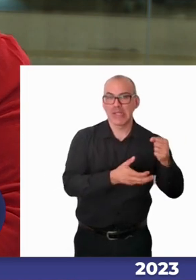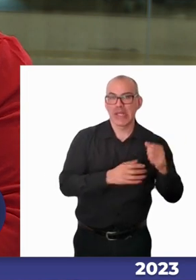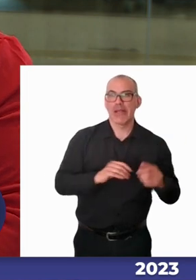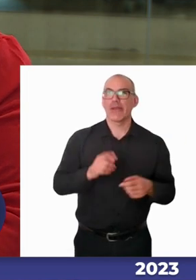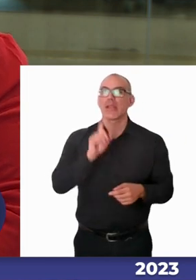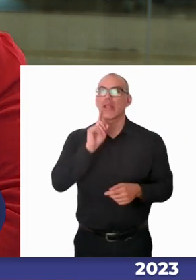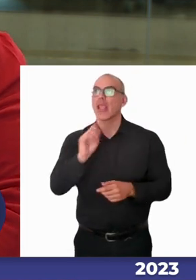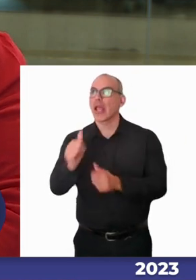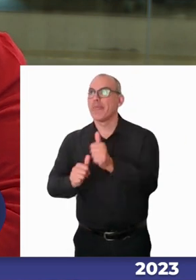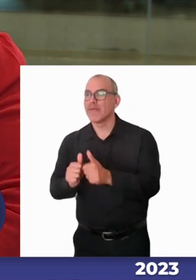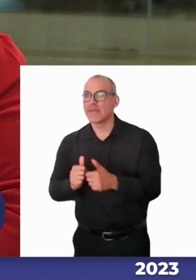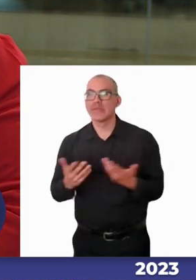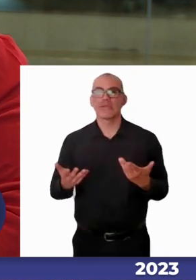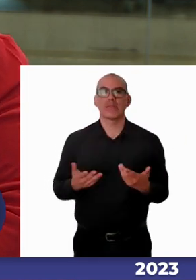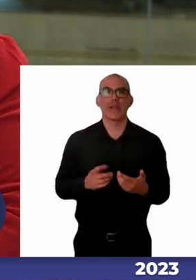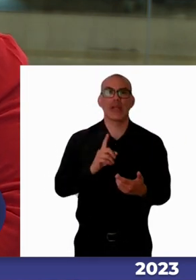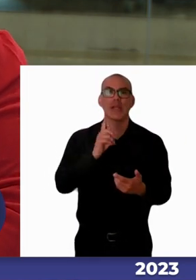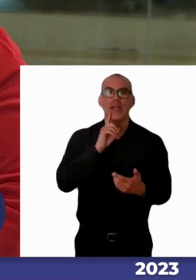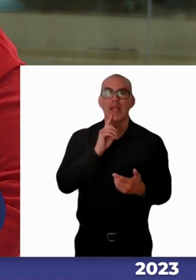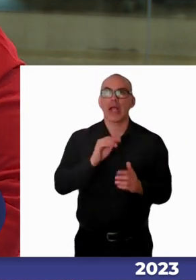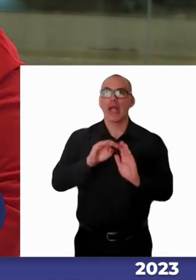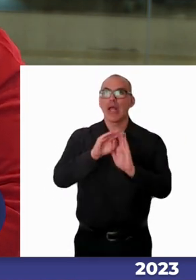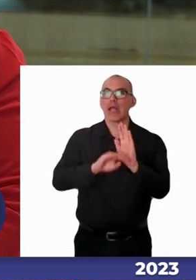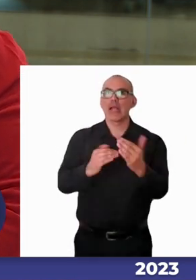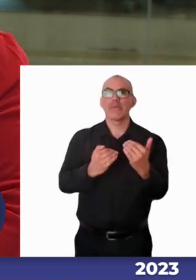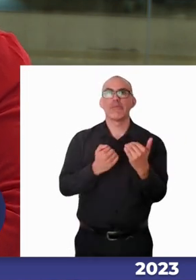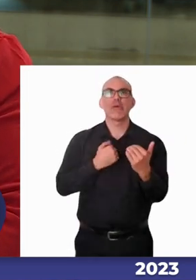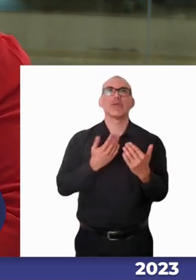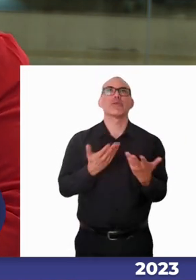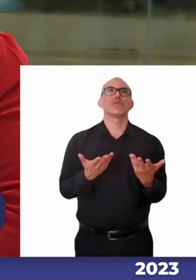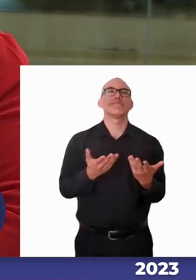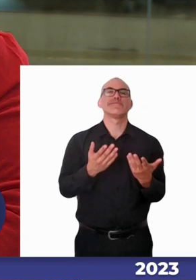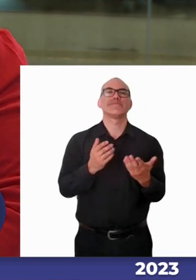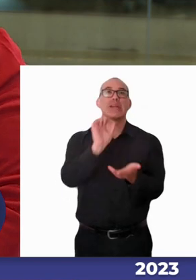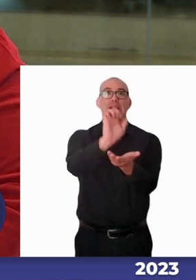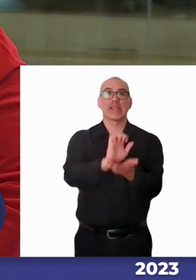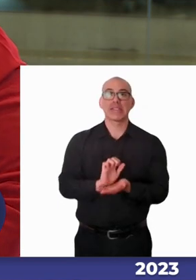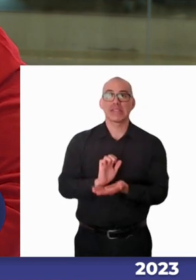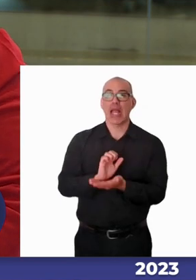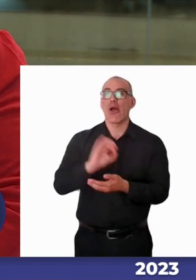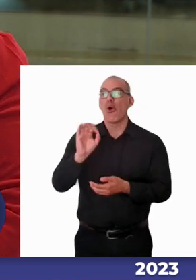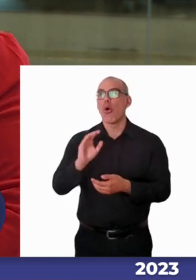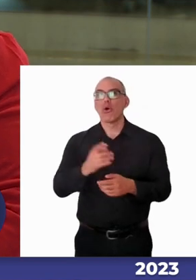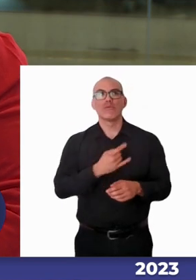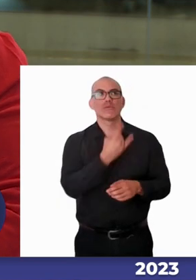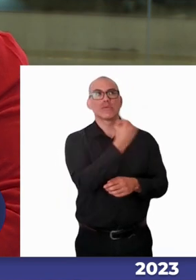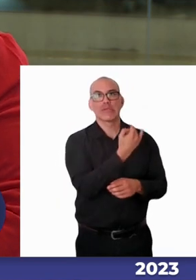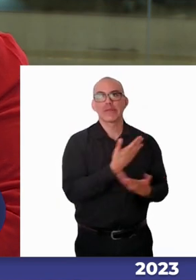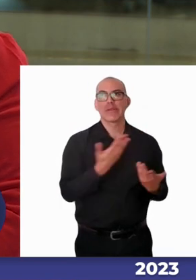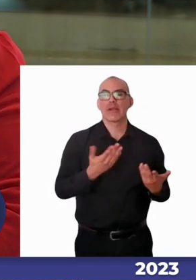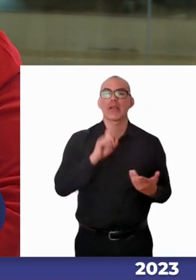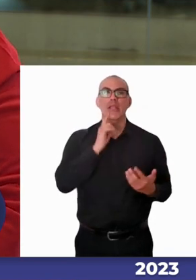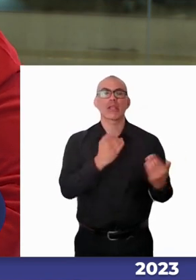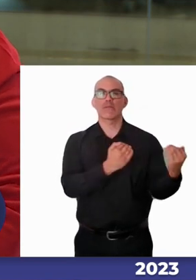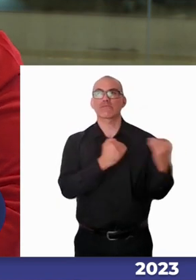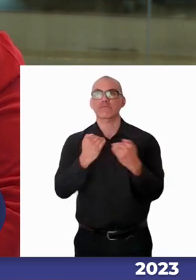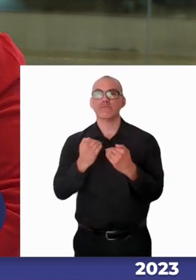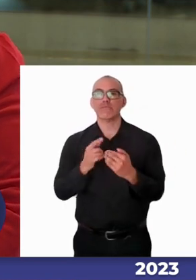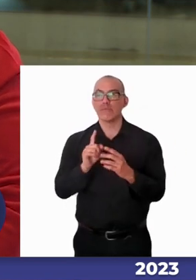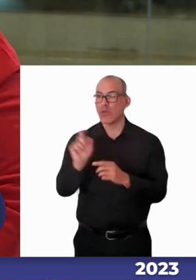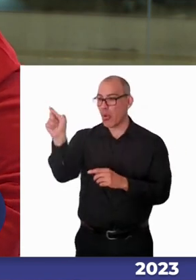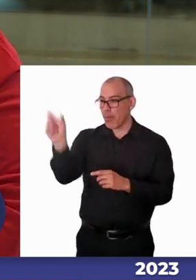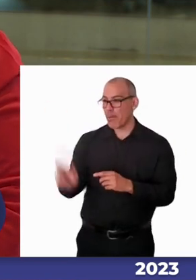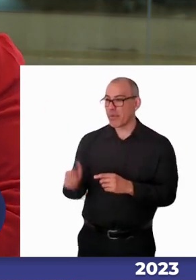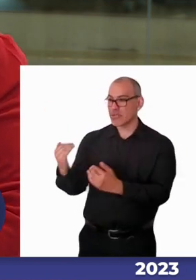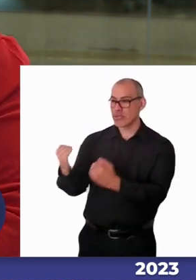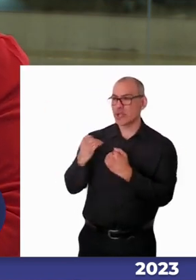quién da el apoyo, el Estado o lo da la institución, lo dan las personas particulares, cómo se consigue,